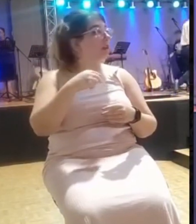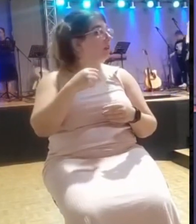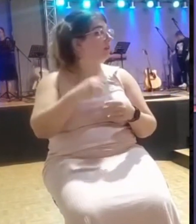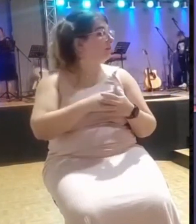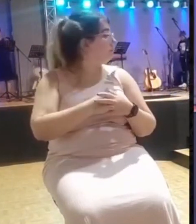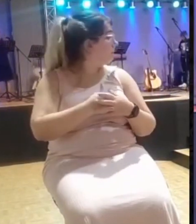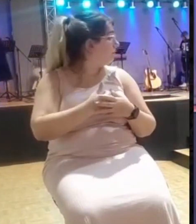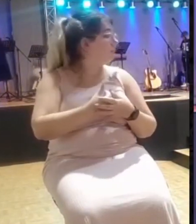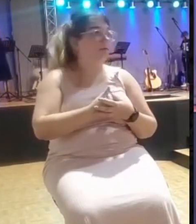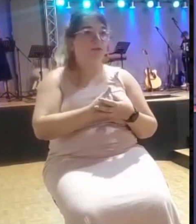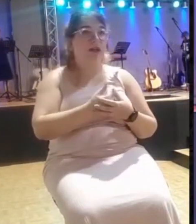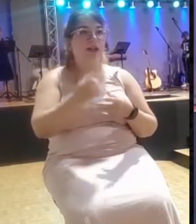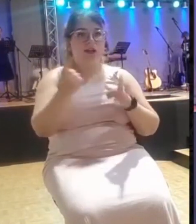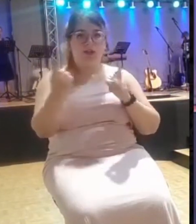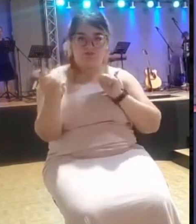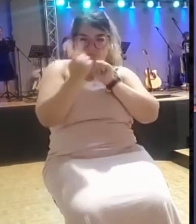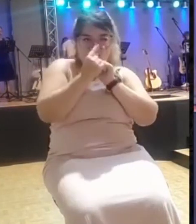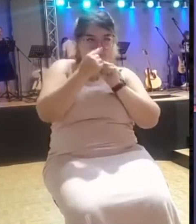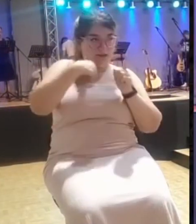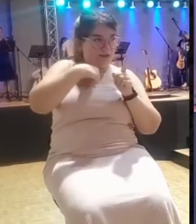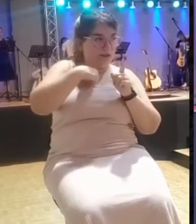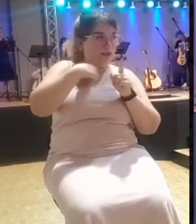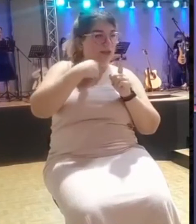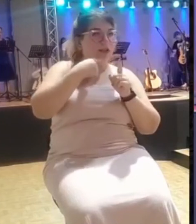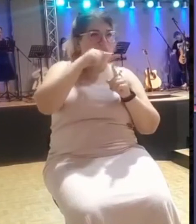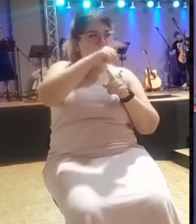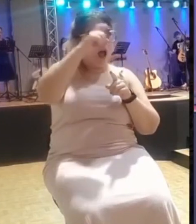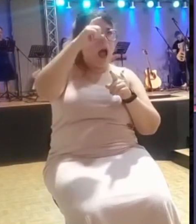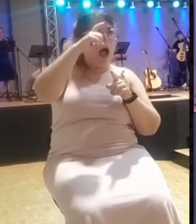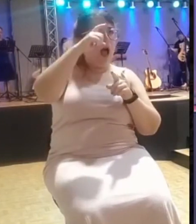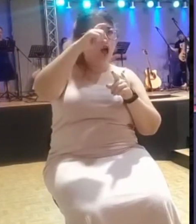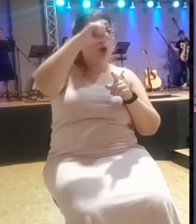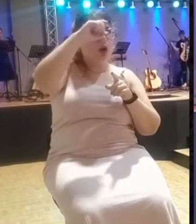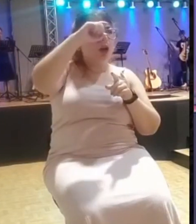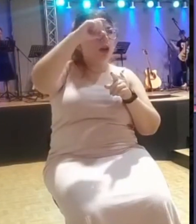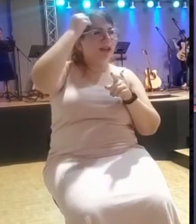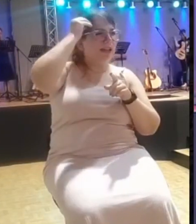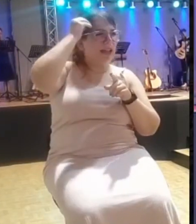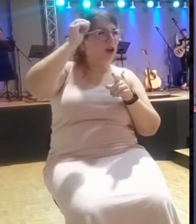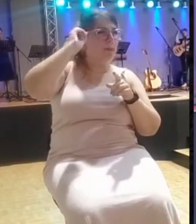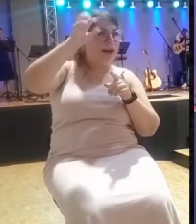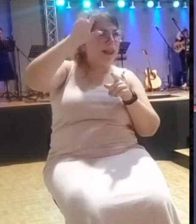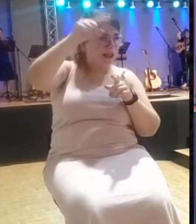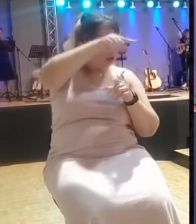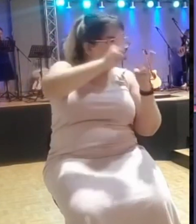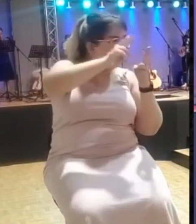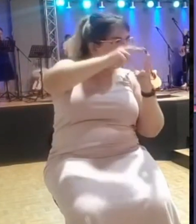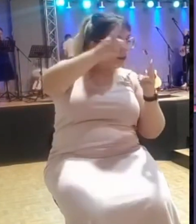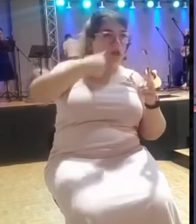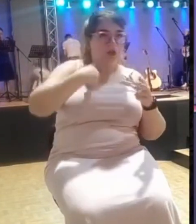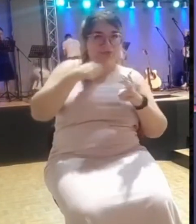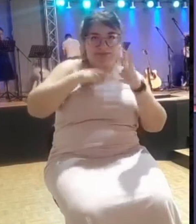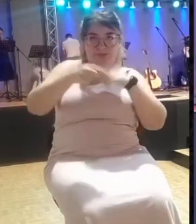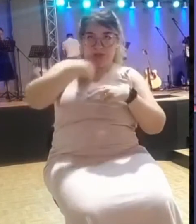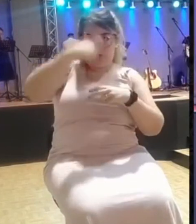él mismo y le dijo, oiga, ¿ha visto usted a ese gitanos milano que predica el Evangelio? Y él, claro, no podía decir soy yo y dice, por